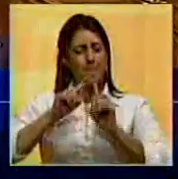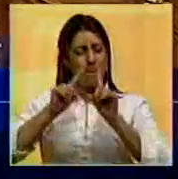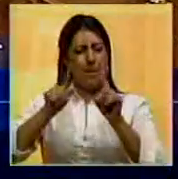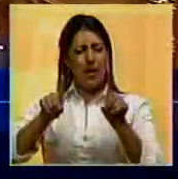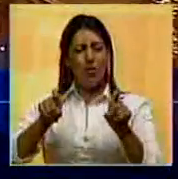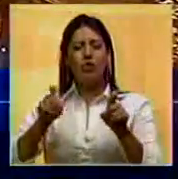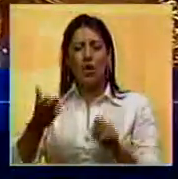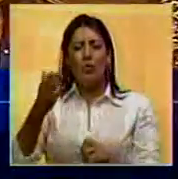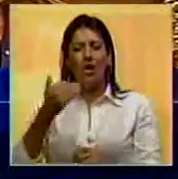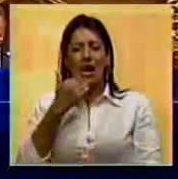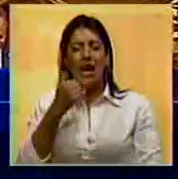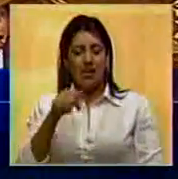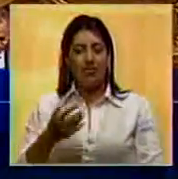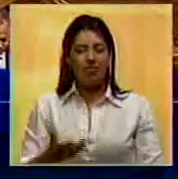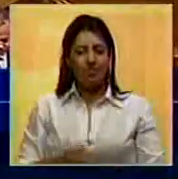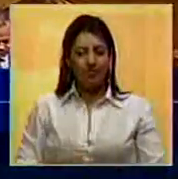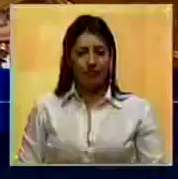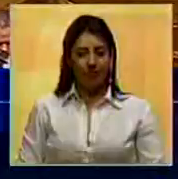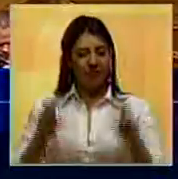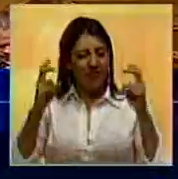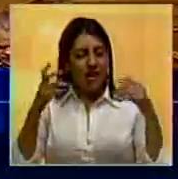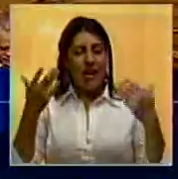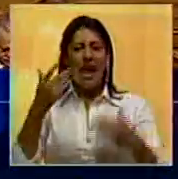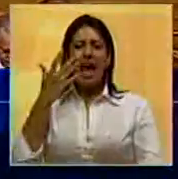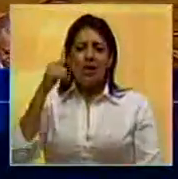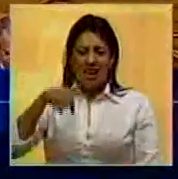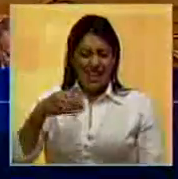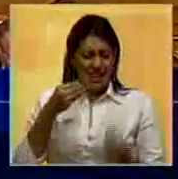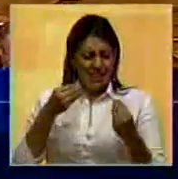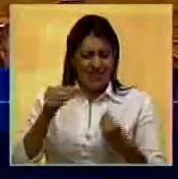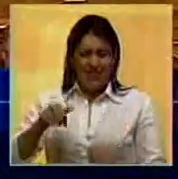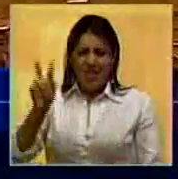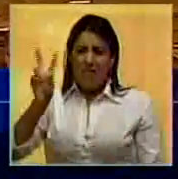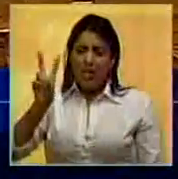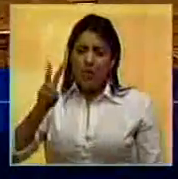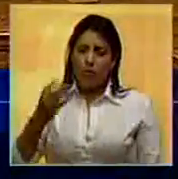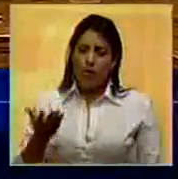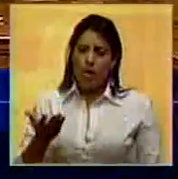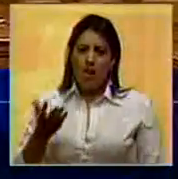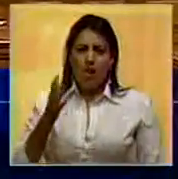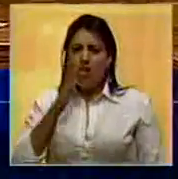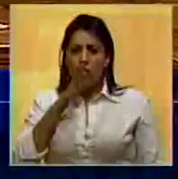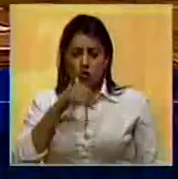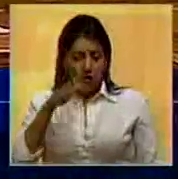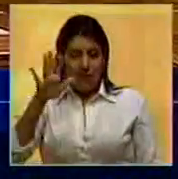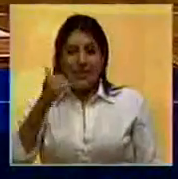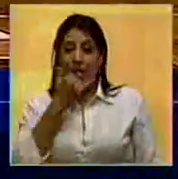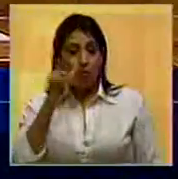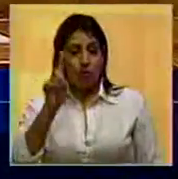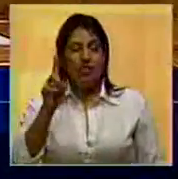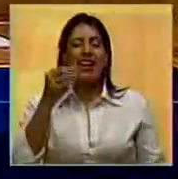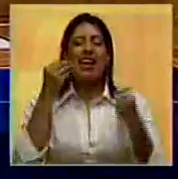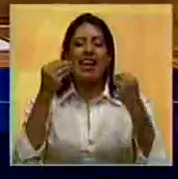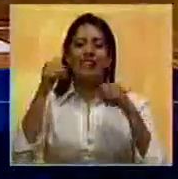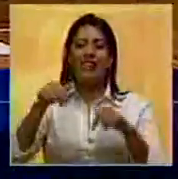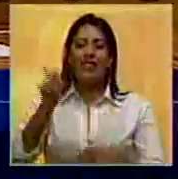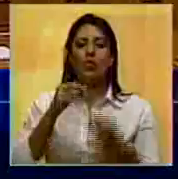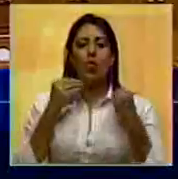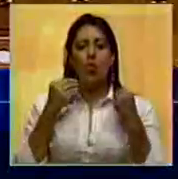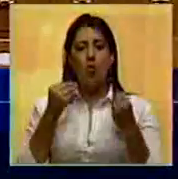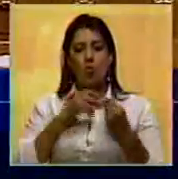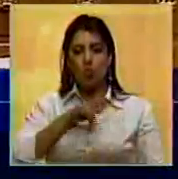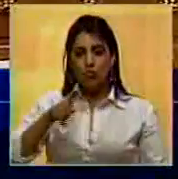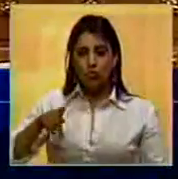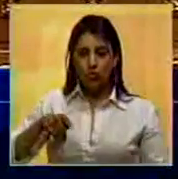importante es la siguiente que hace un país como el nuestro y no nos equivoquemos que hace un país como el